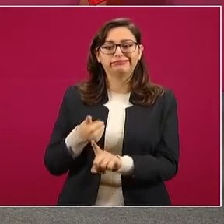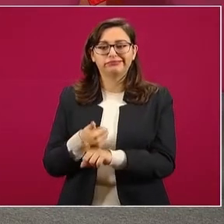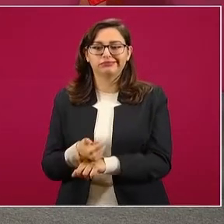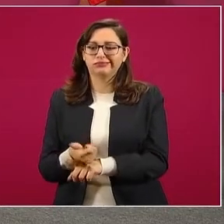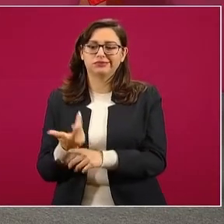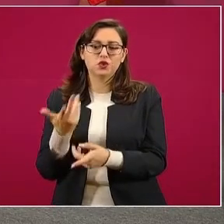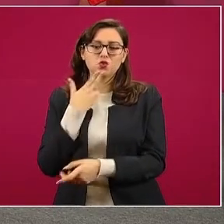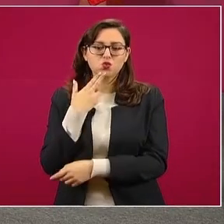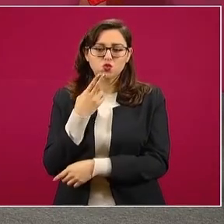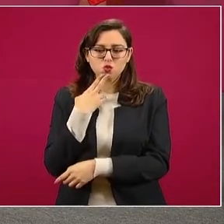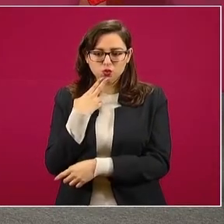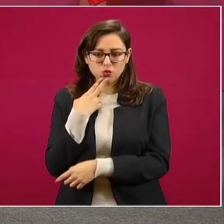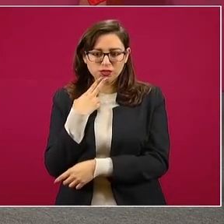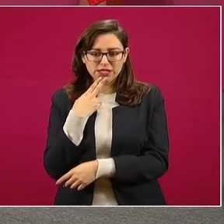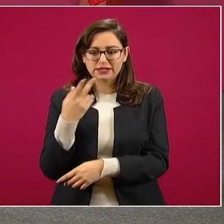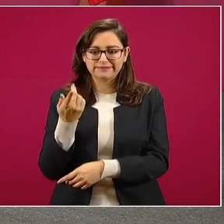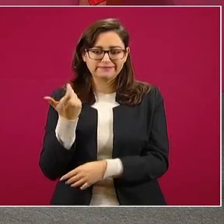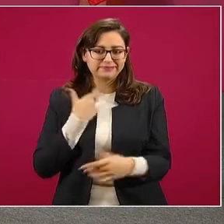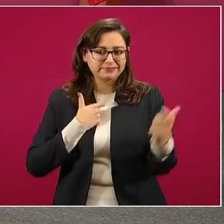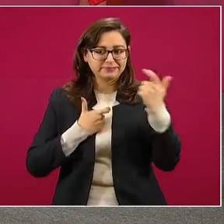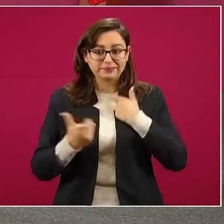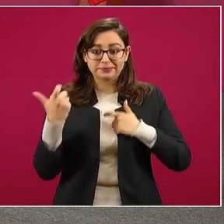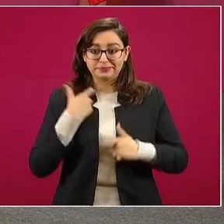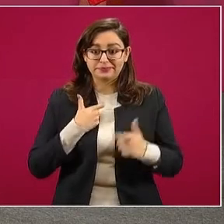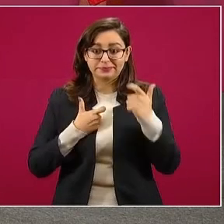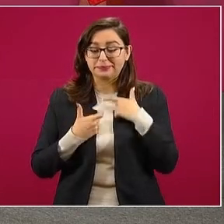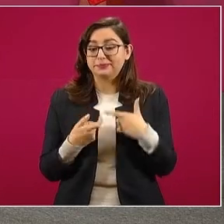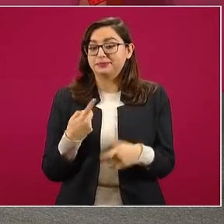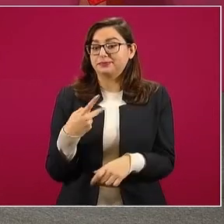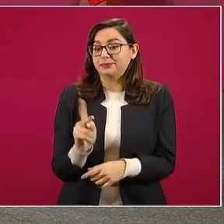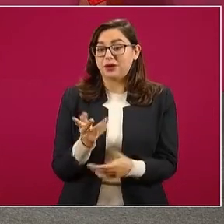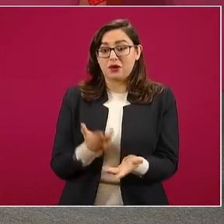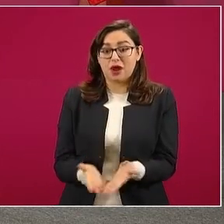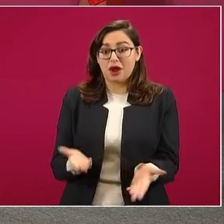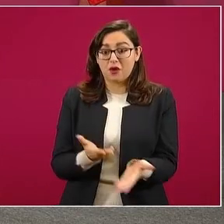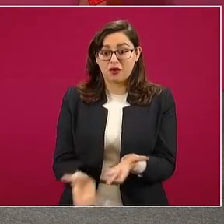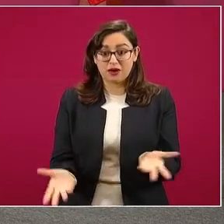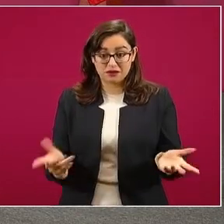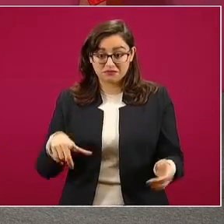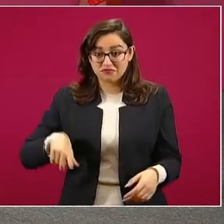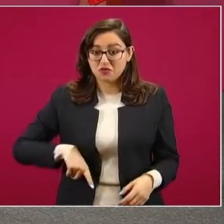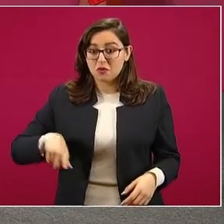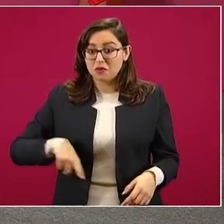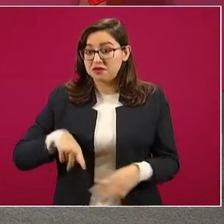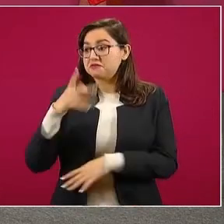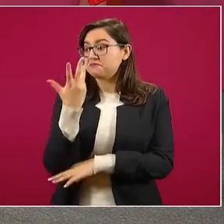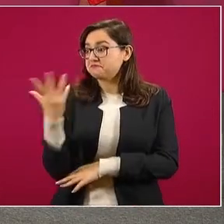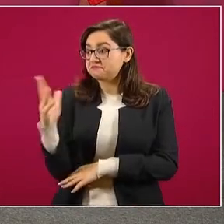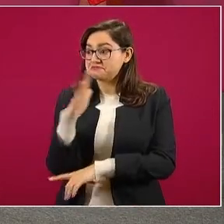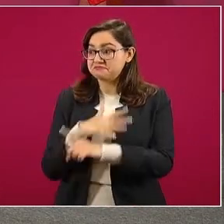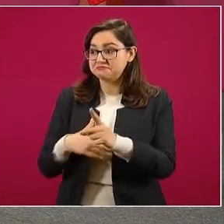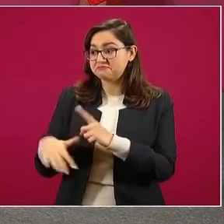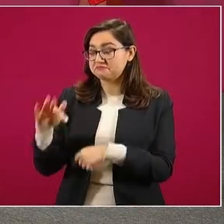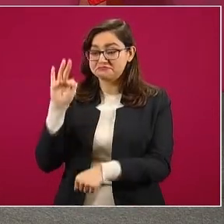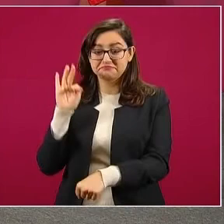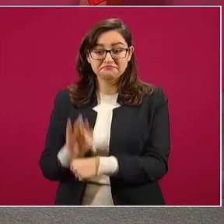Pero ahora nosotros somos ambientalistas y